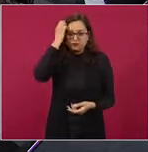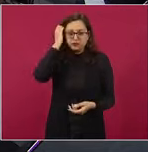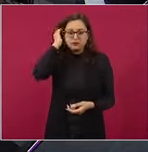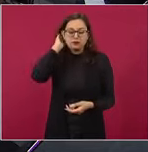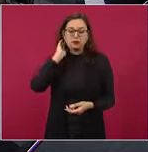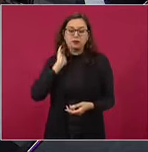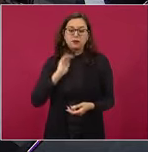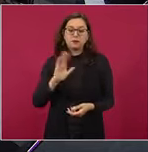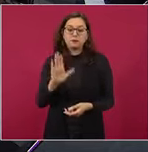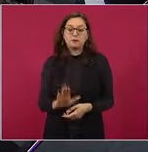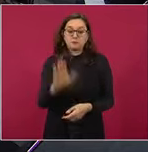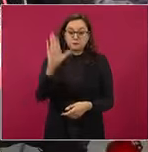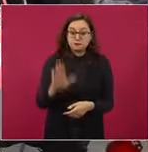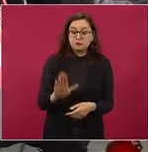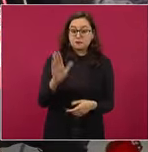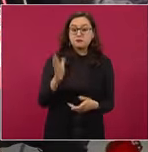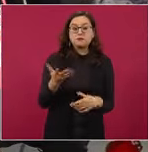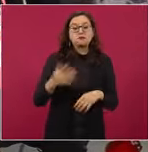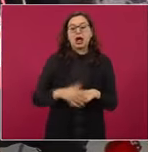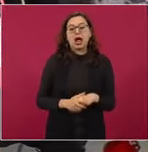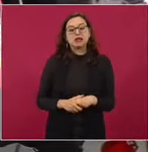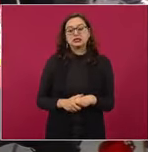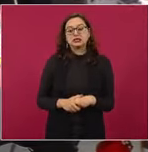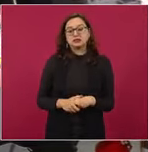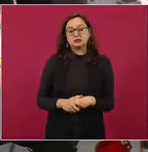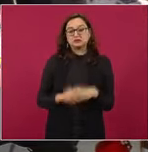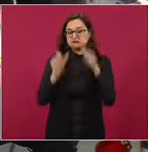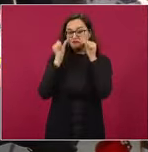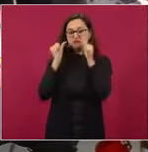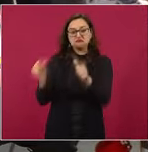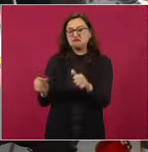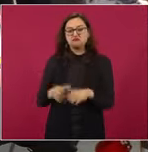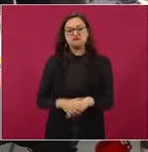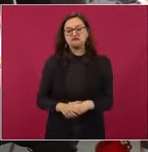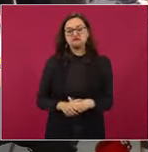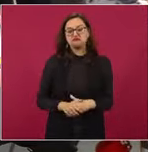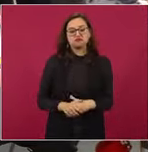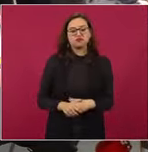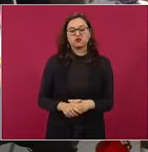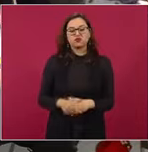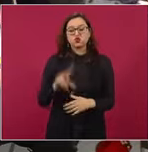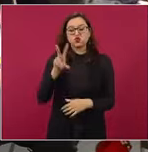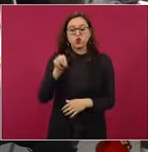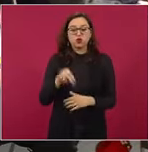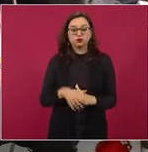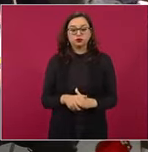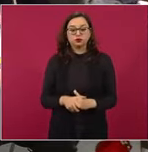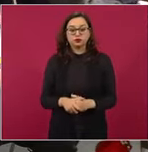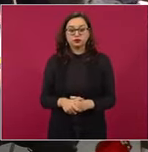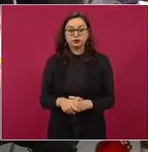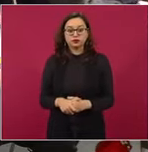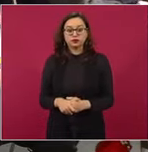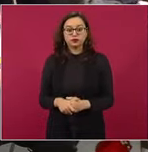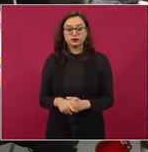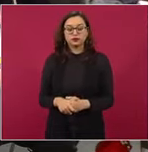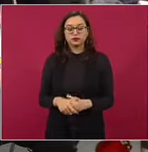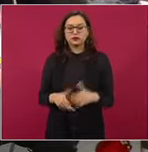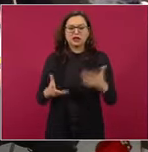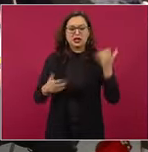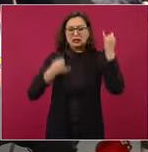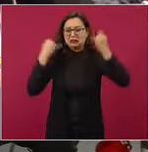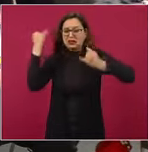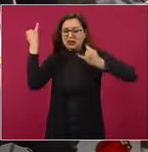boca a los familiares, dijeron que salieron dos personas encajueladas,